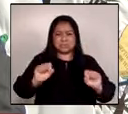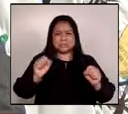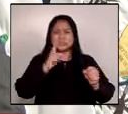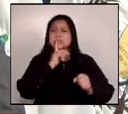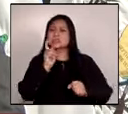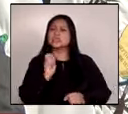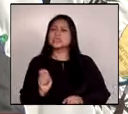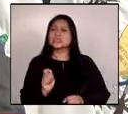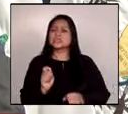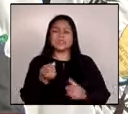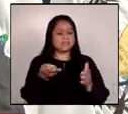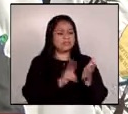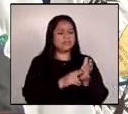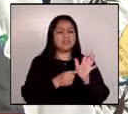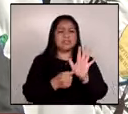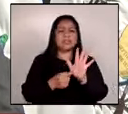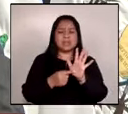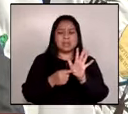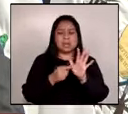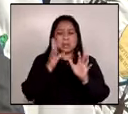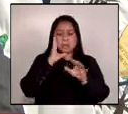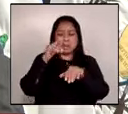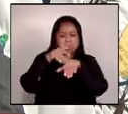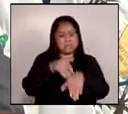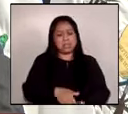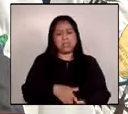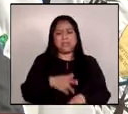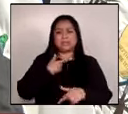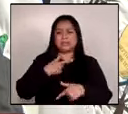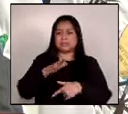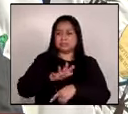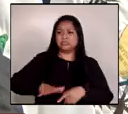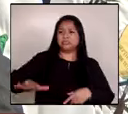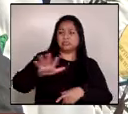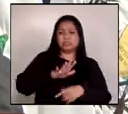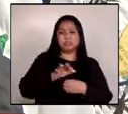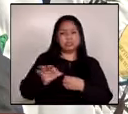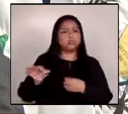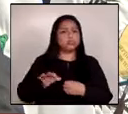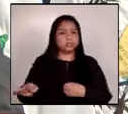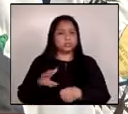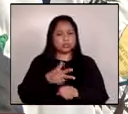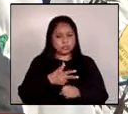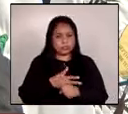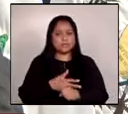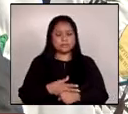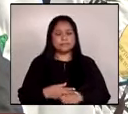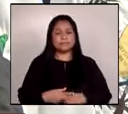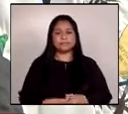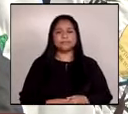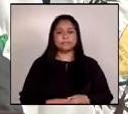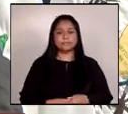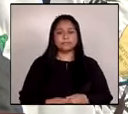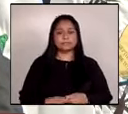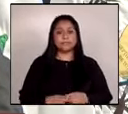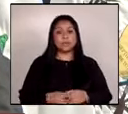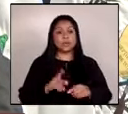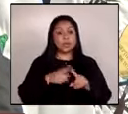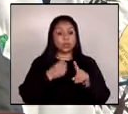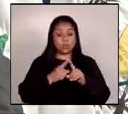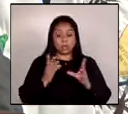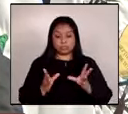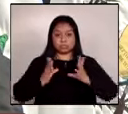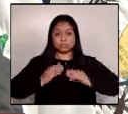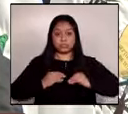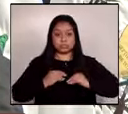a costa del bienestar del pueblo de Guatemala. Cuando asumimos